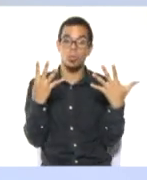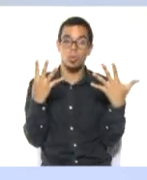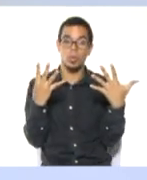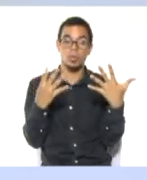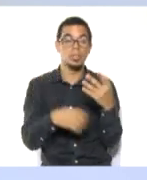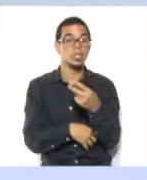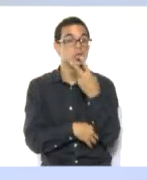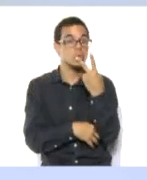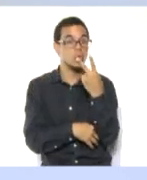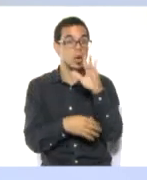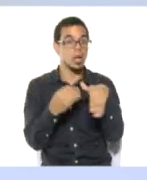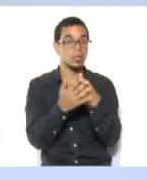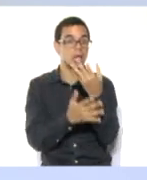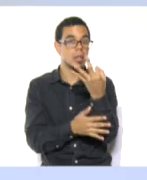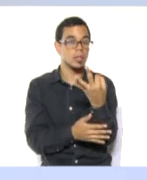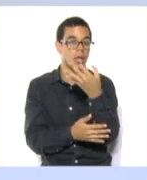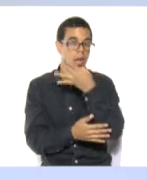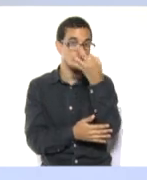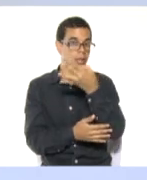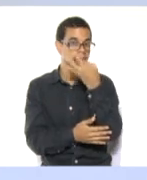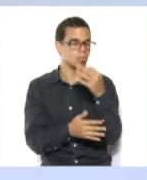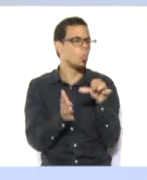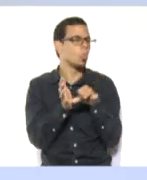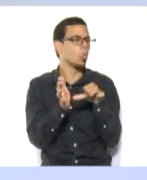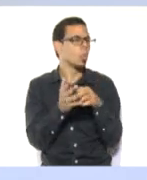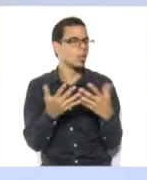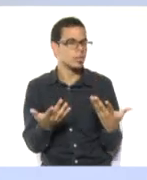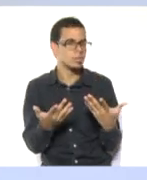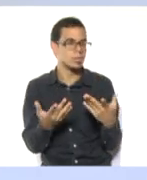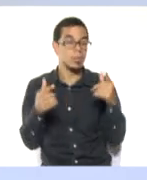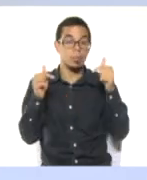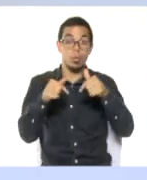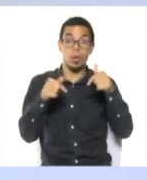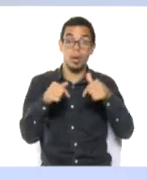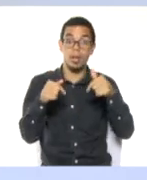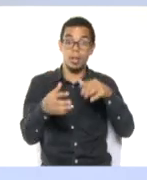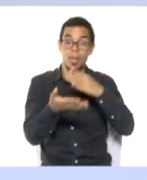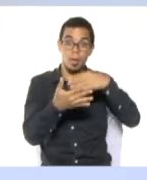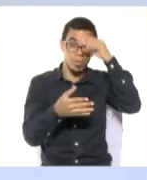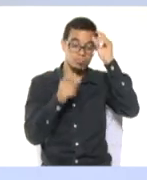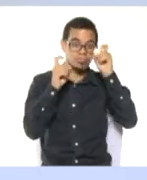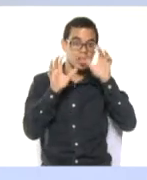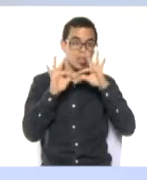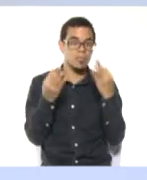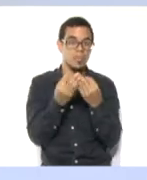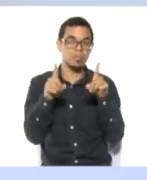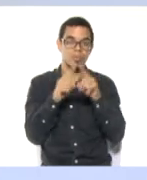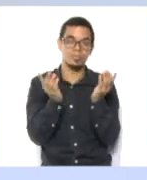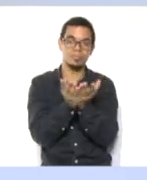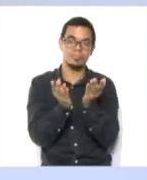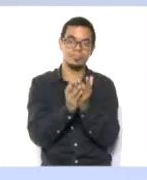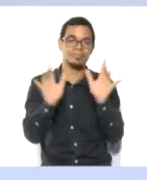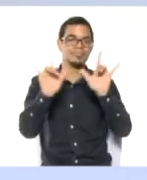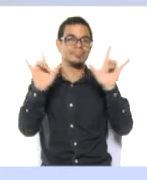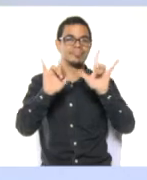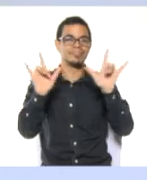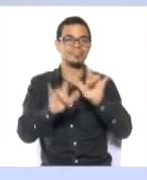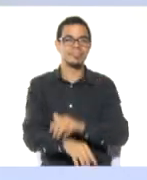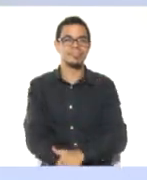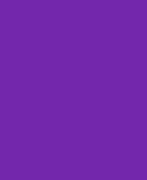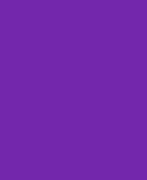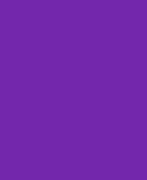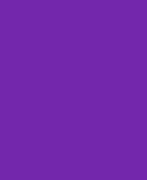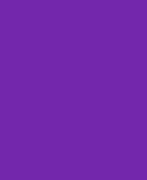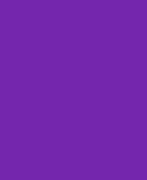mañana y de 2 a 3 de la tarde. ¿Por dónde? Por su mejor programa educativo Cada Familia Una Escuela. ¡Se les quiere a Venezuela!